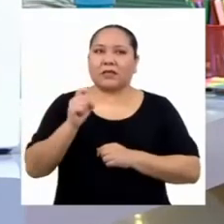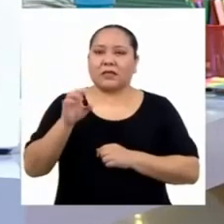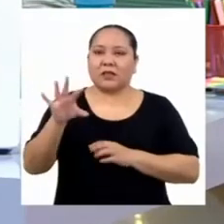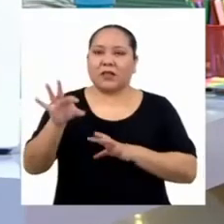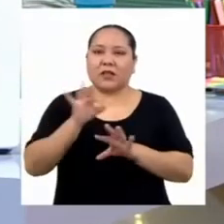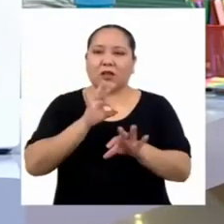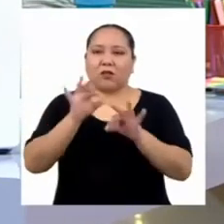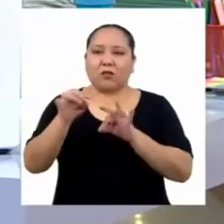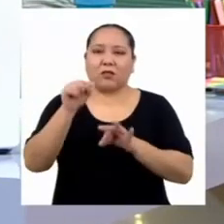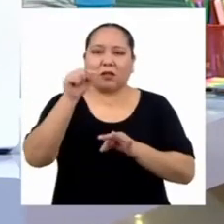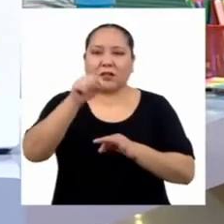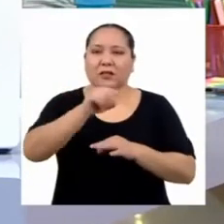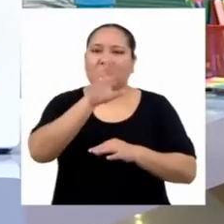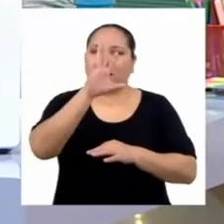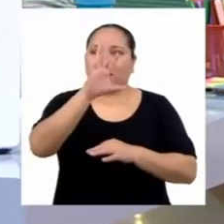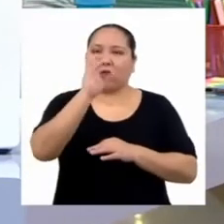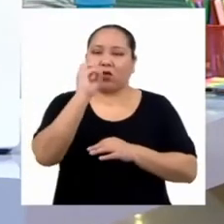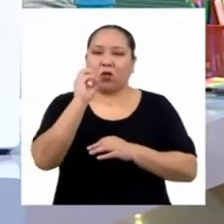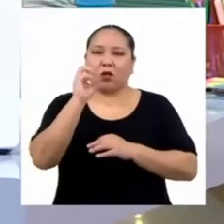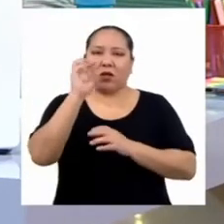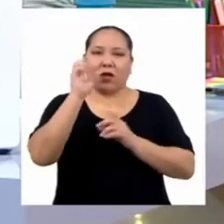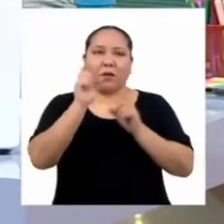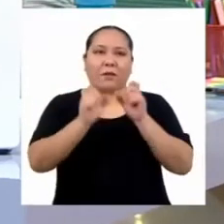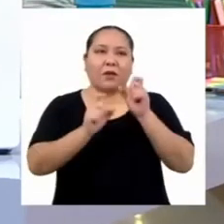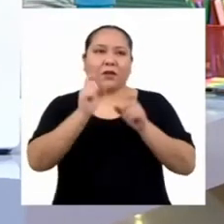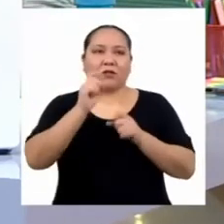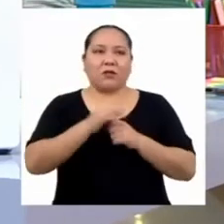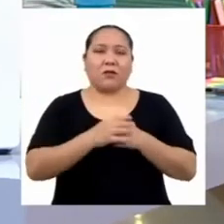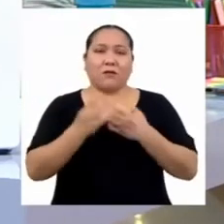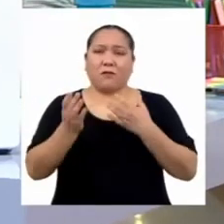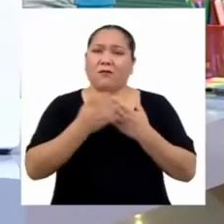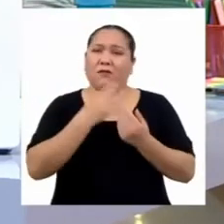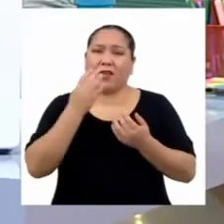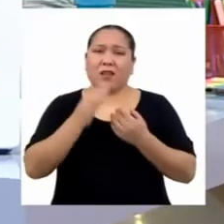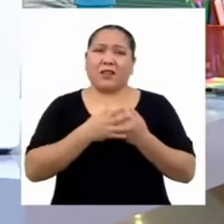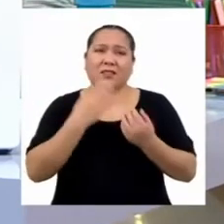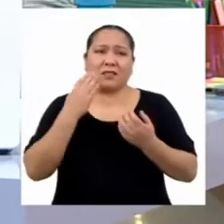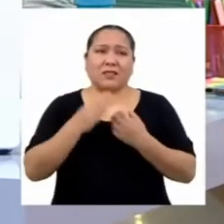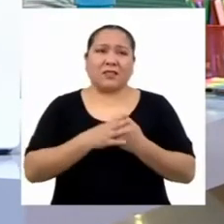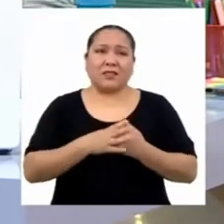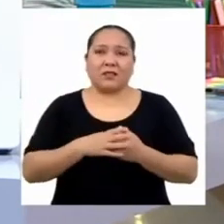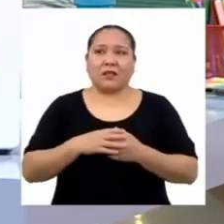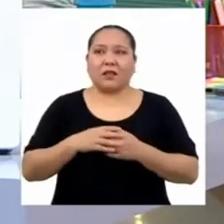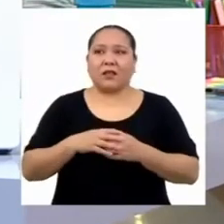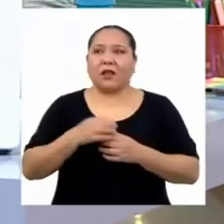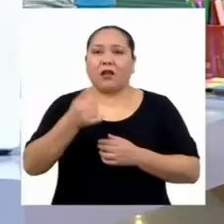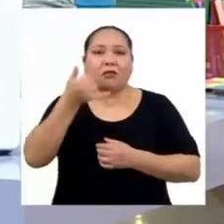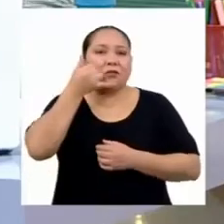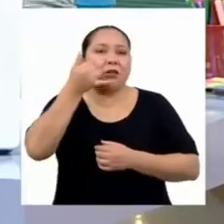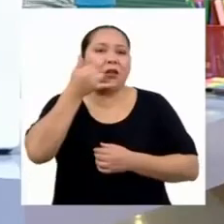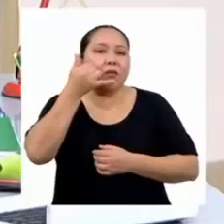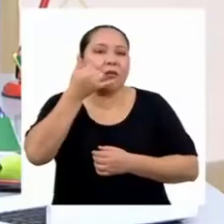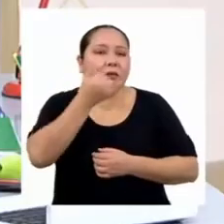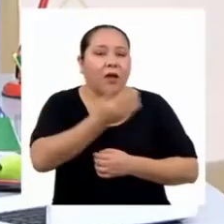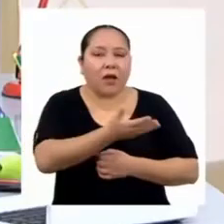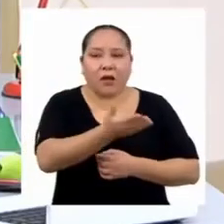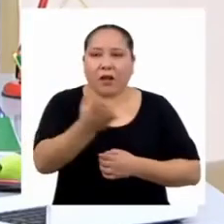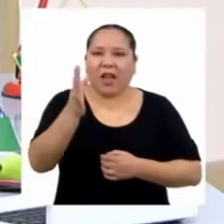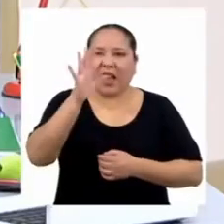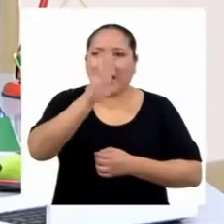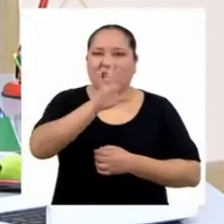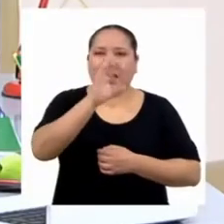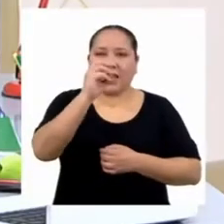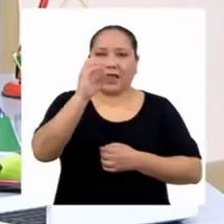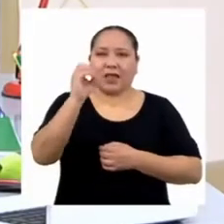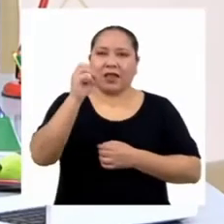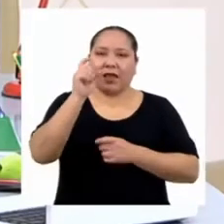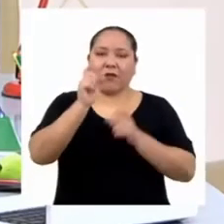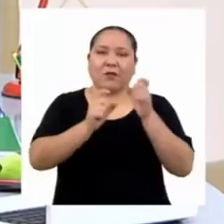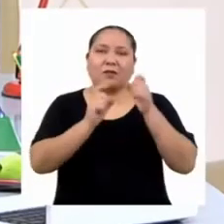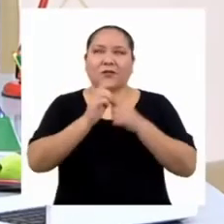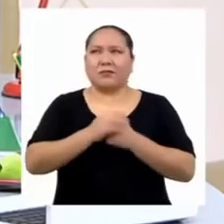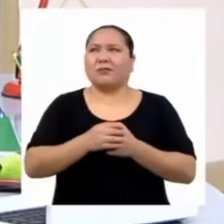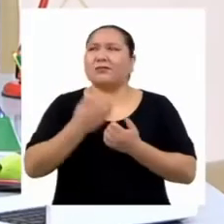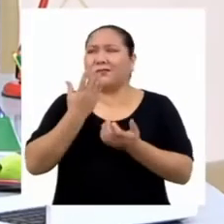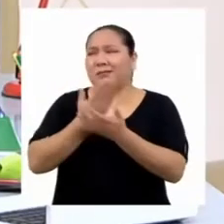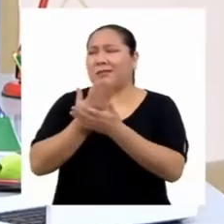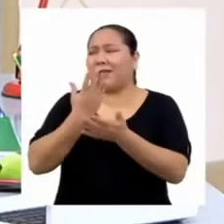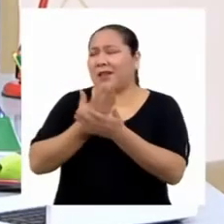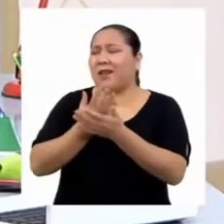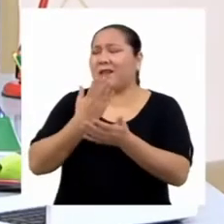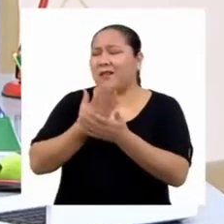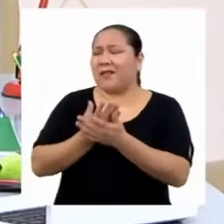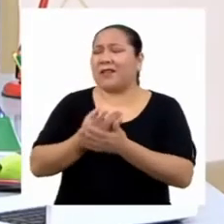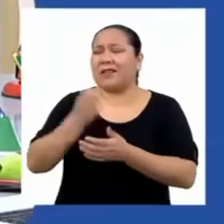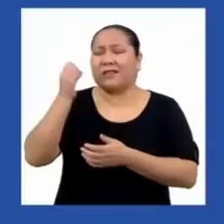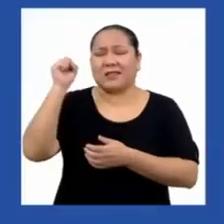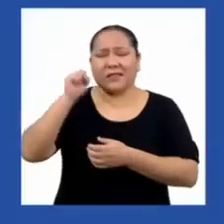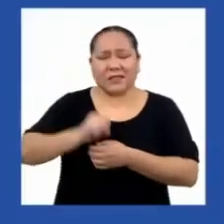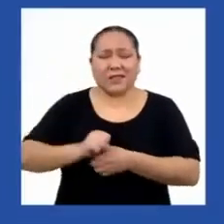50 personas. Mucho más fácil que tener que comunicarme con 500. Me volvió a demostrar que siempre es